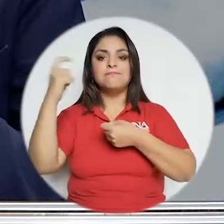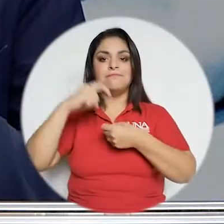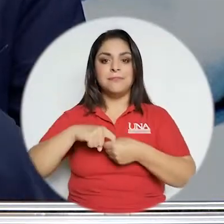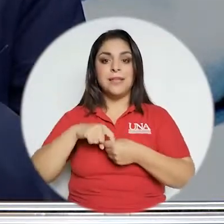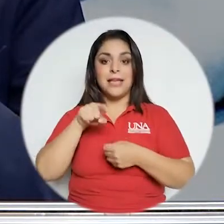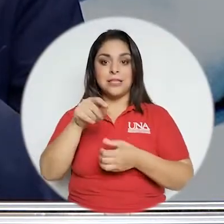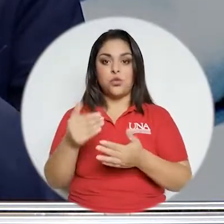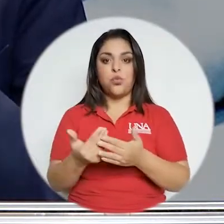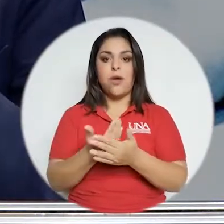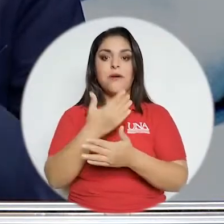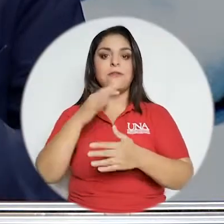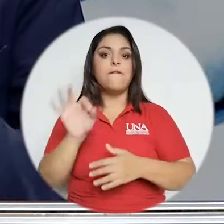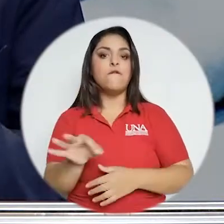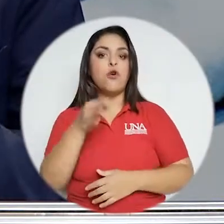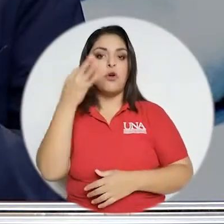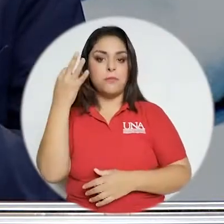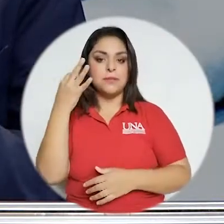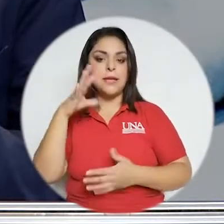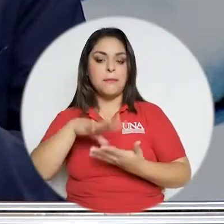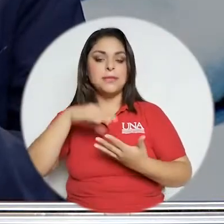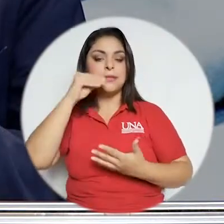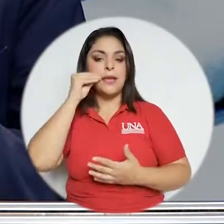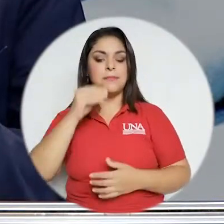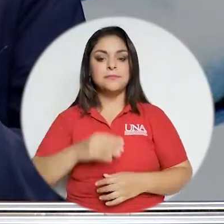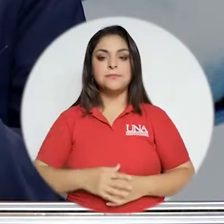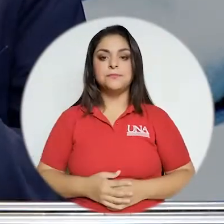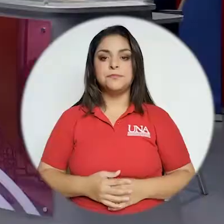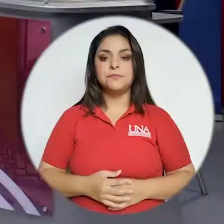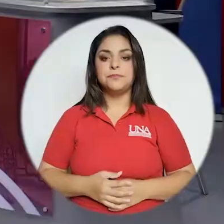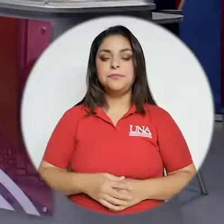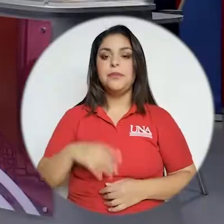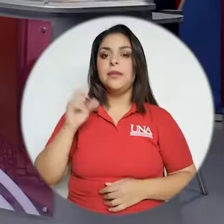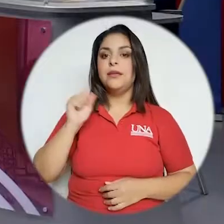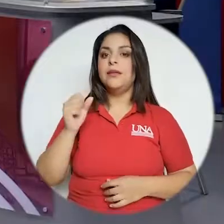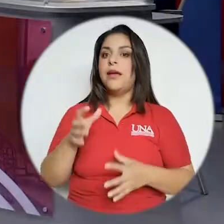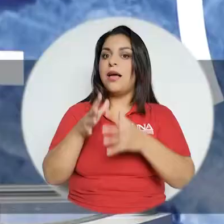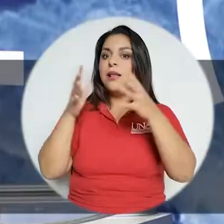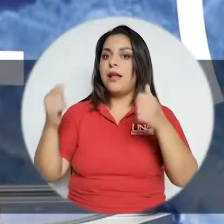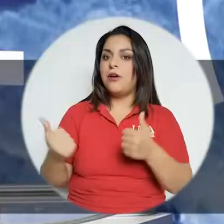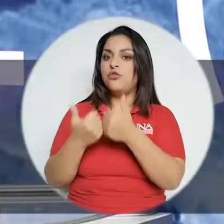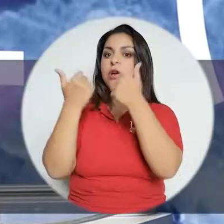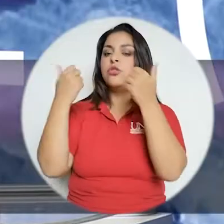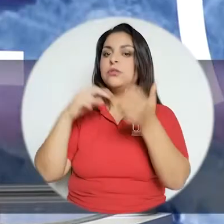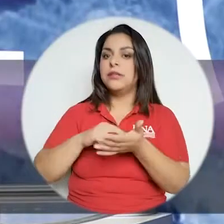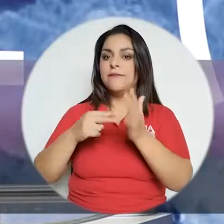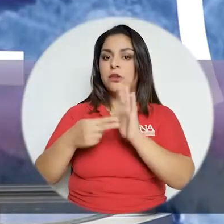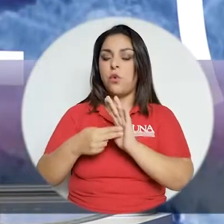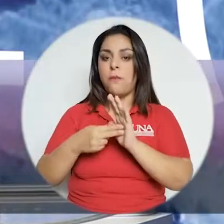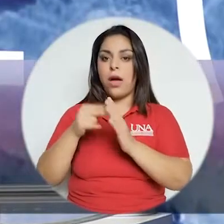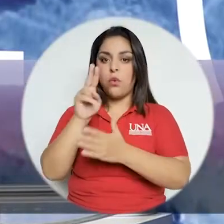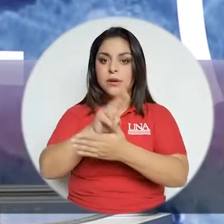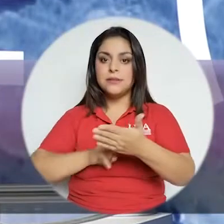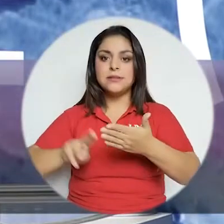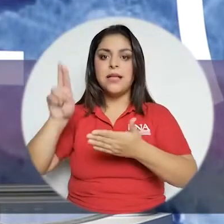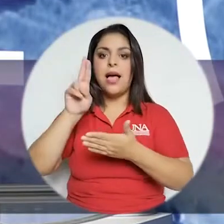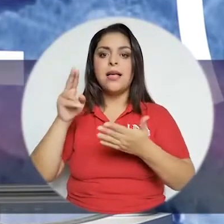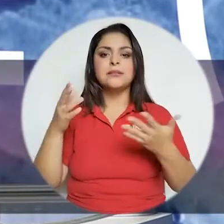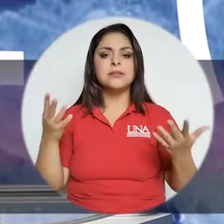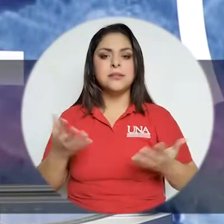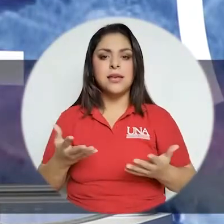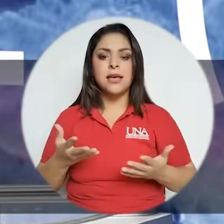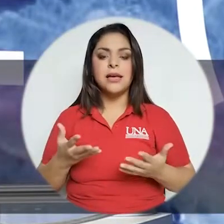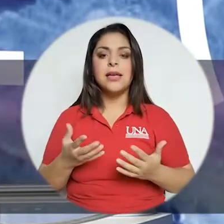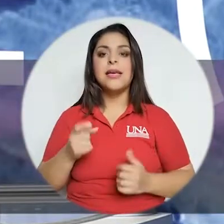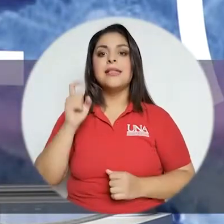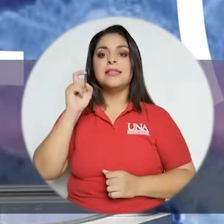para poder insertarse en estas nuevas dinámicas del aprendizaje. Sí el gran reto que significó para las universidades